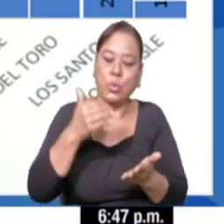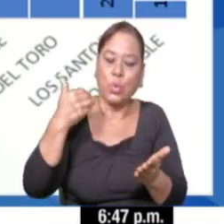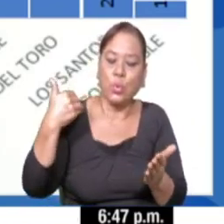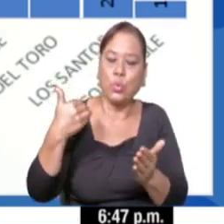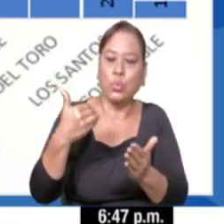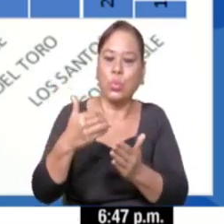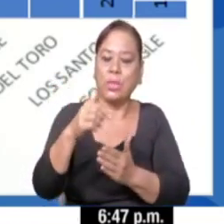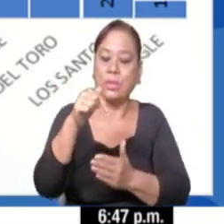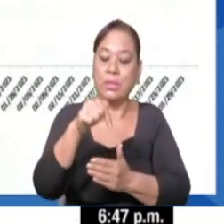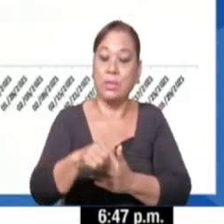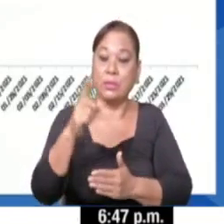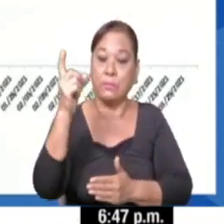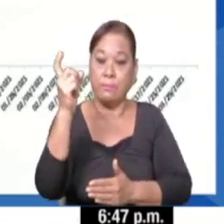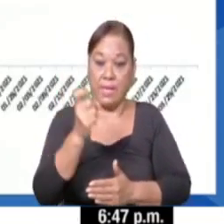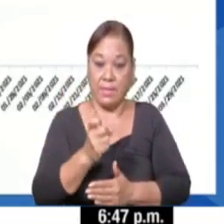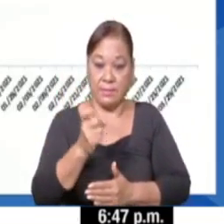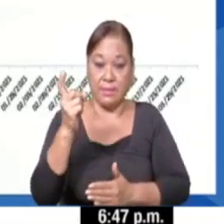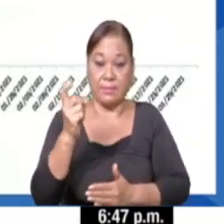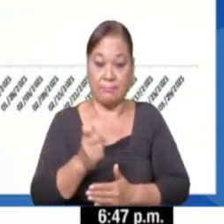últimos meses.